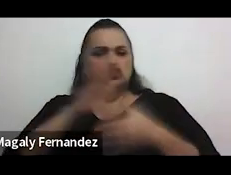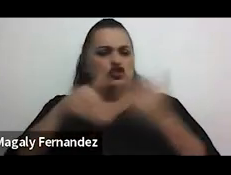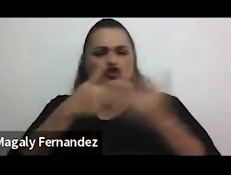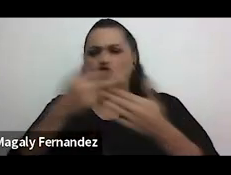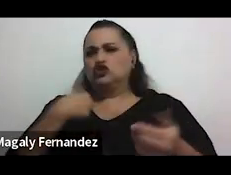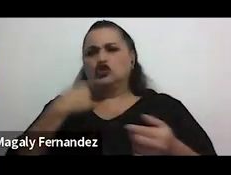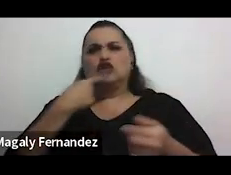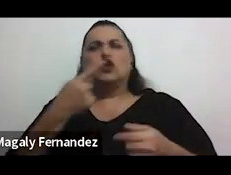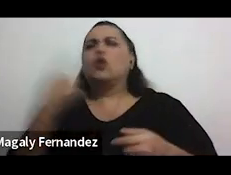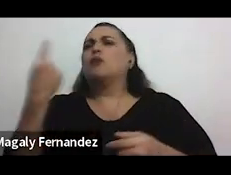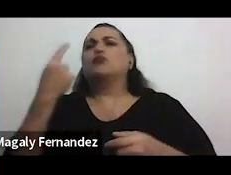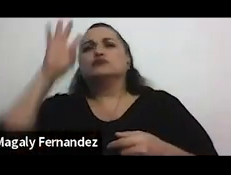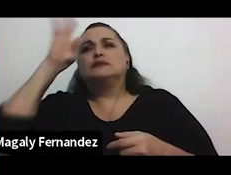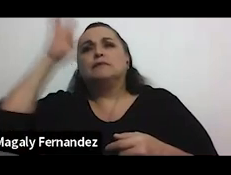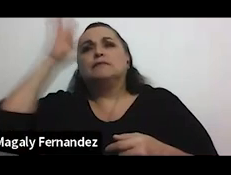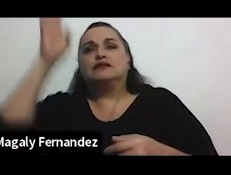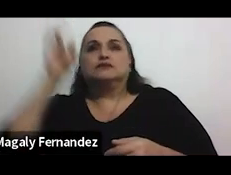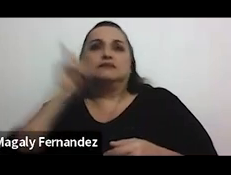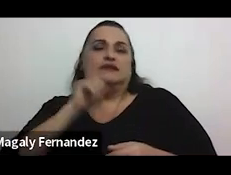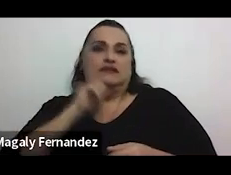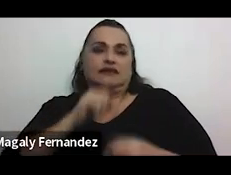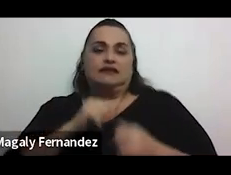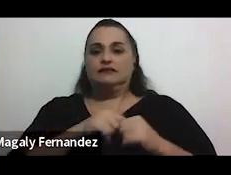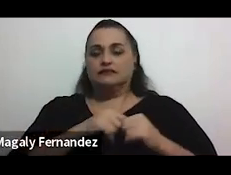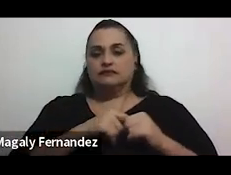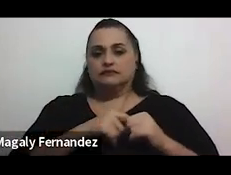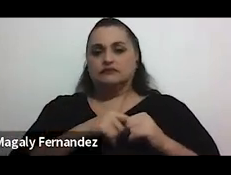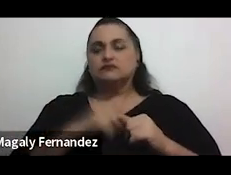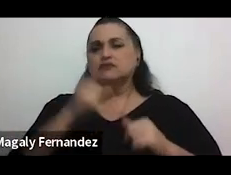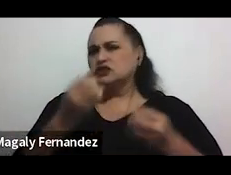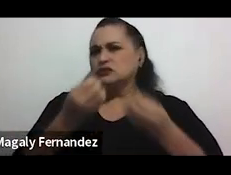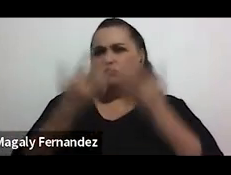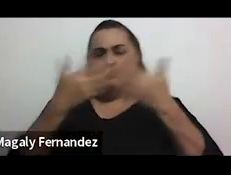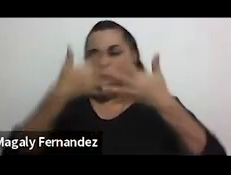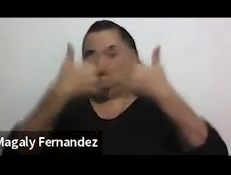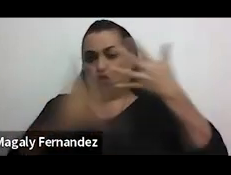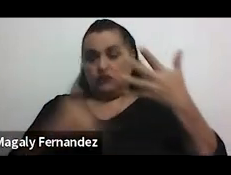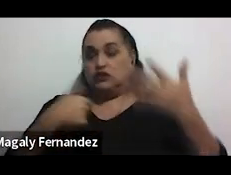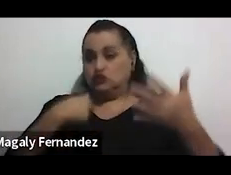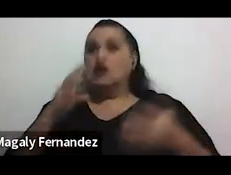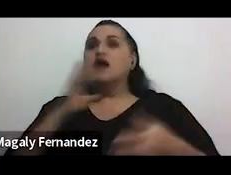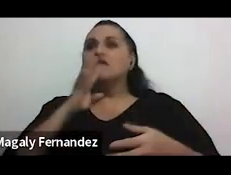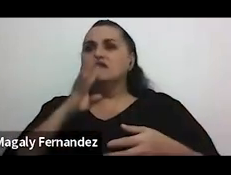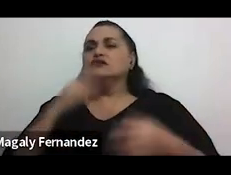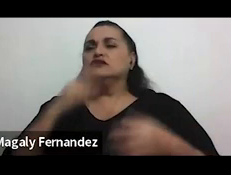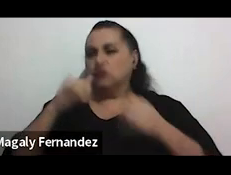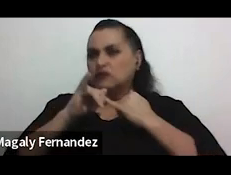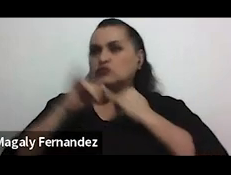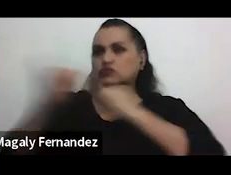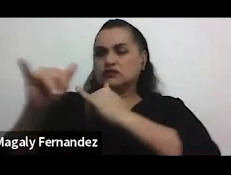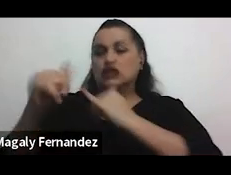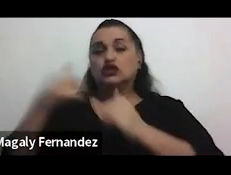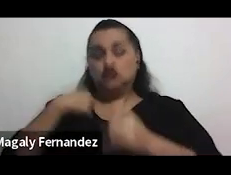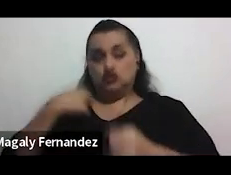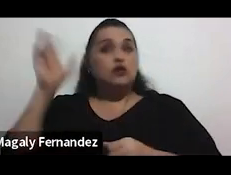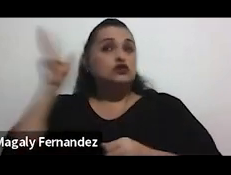diciendo son puros inventos y en este caso hubieron muchas cosas ahí que yo las hablé yo las denuncié y yo dije lo que yo